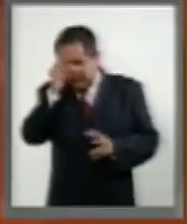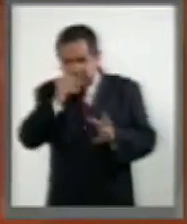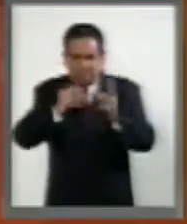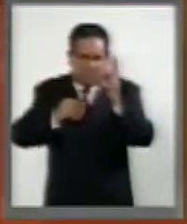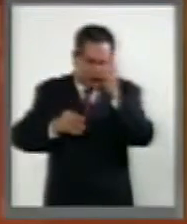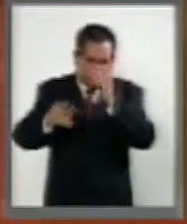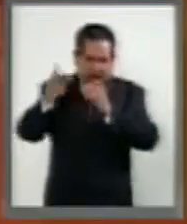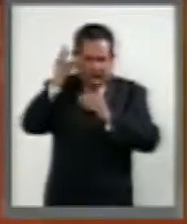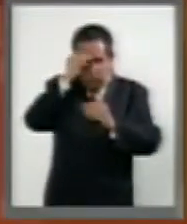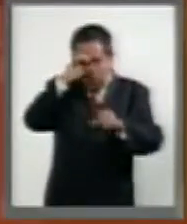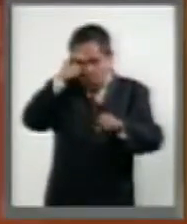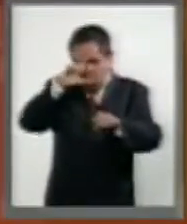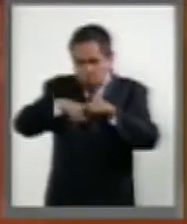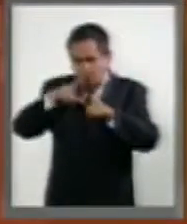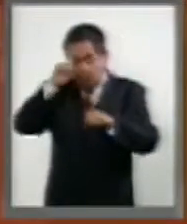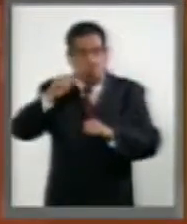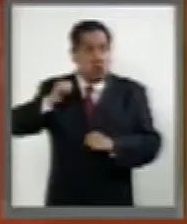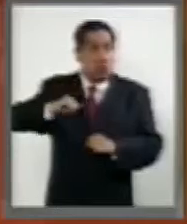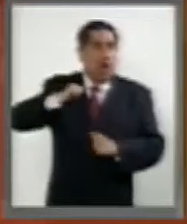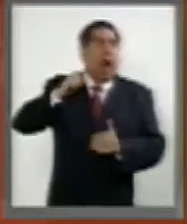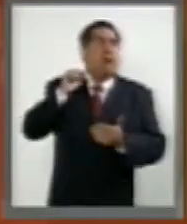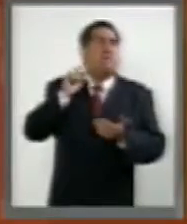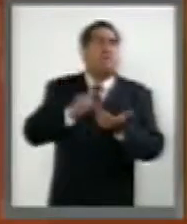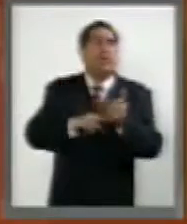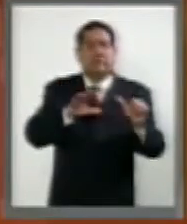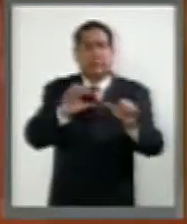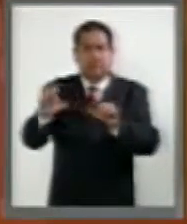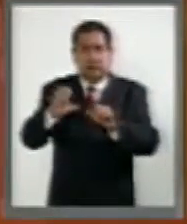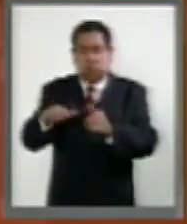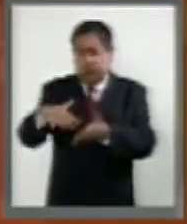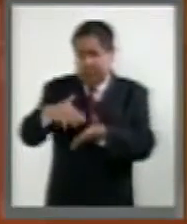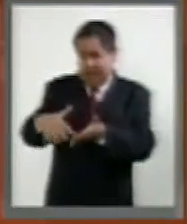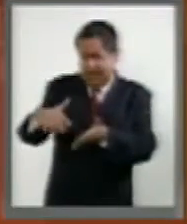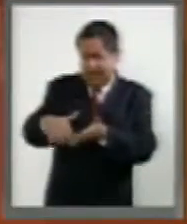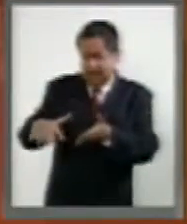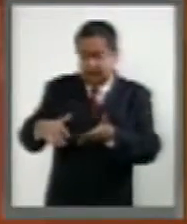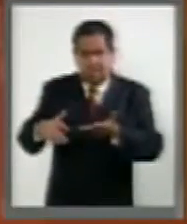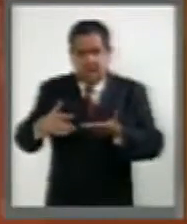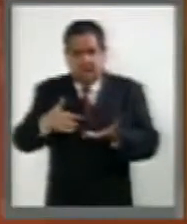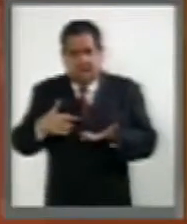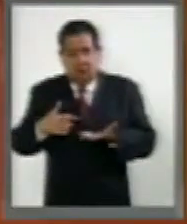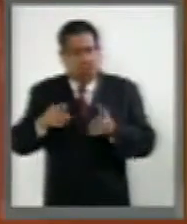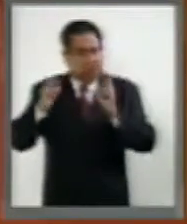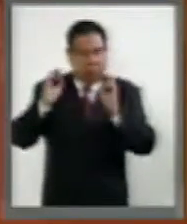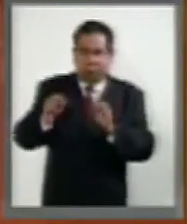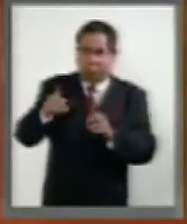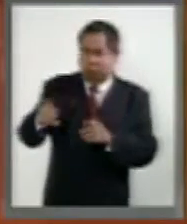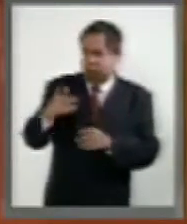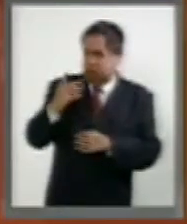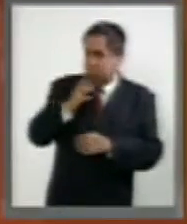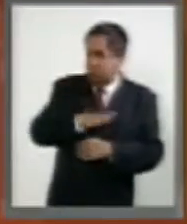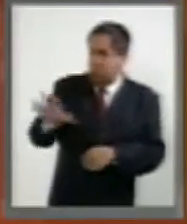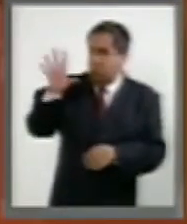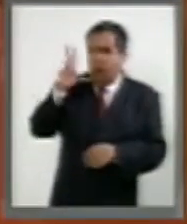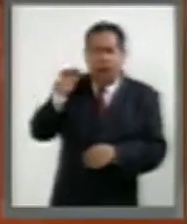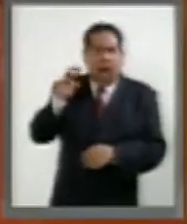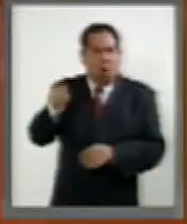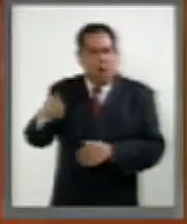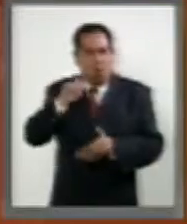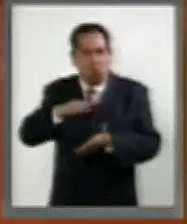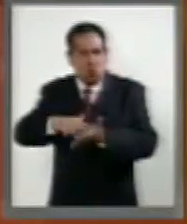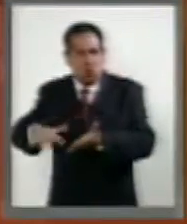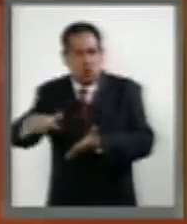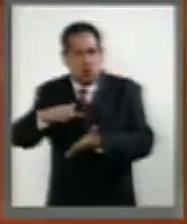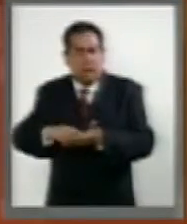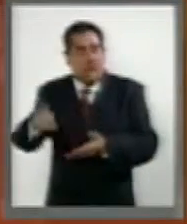y leer en el siglo XVII desde un ser mujer fue un tema extraordinario. Era